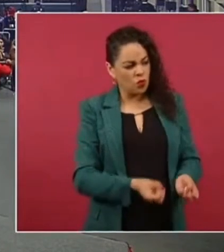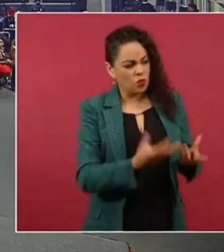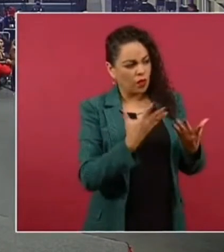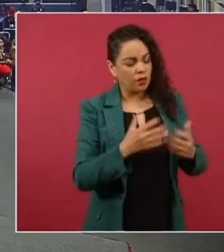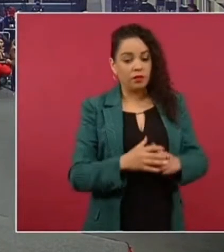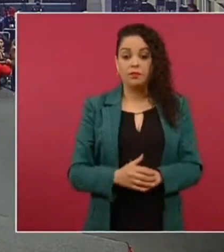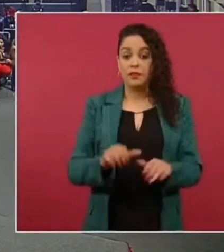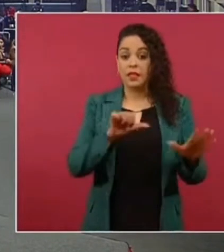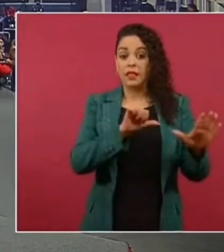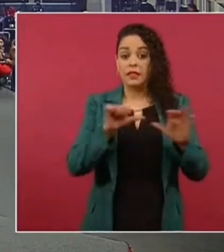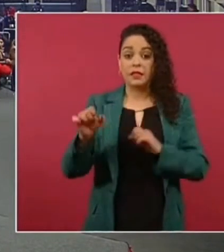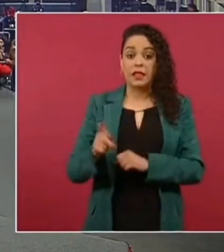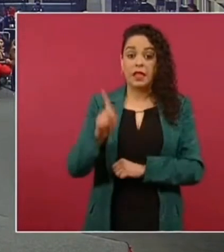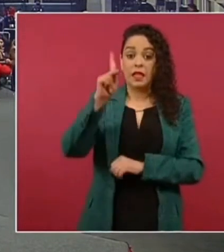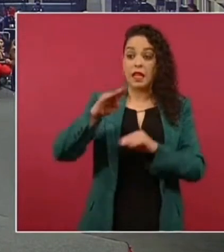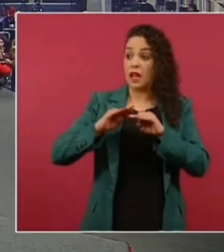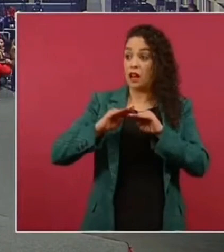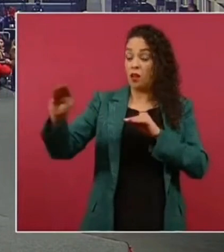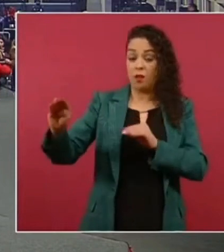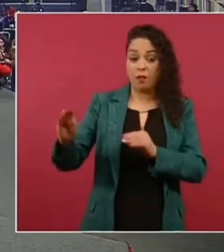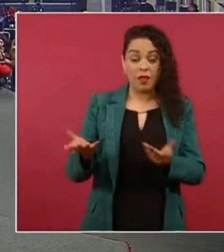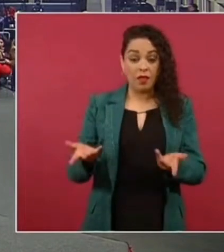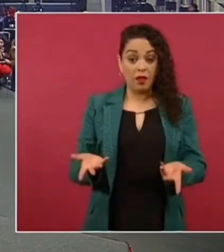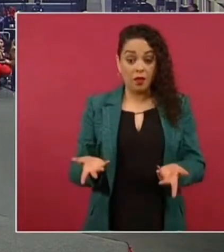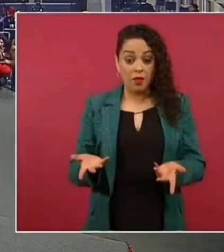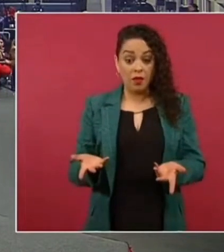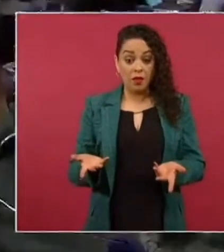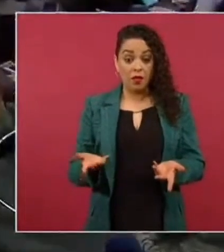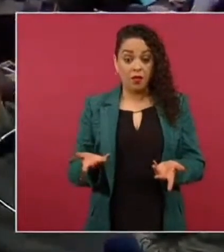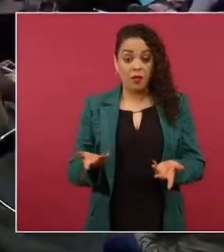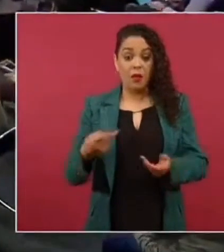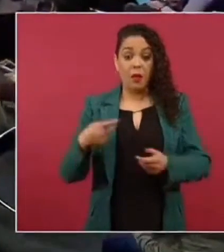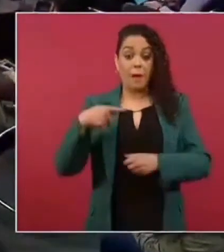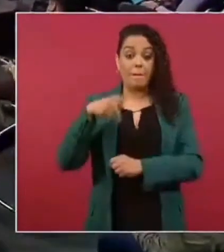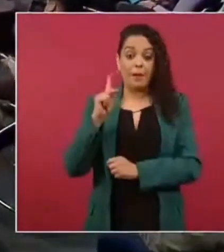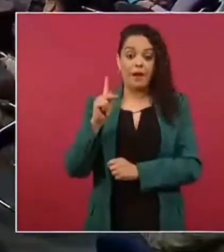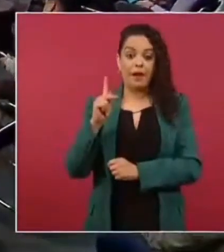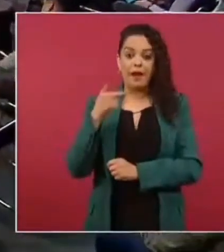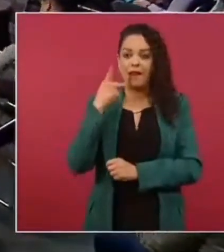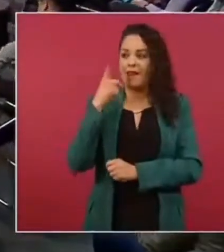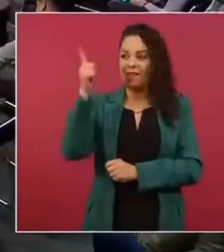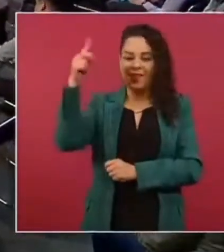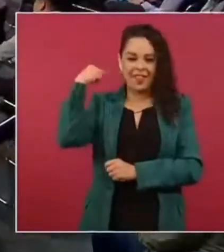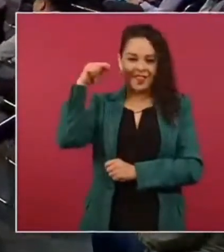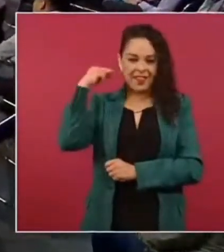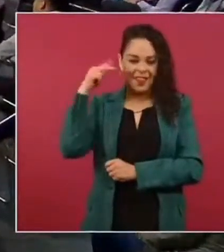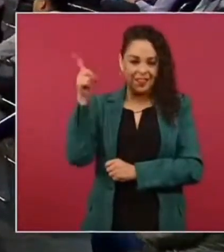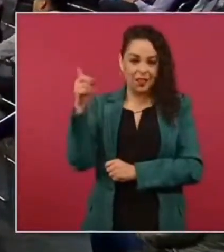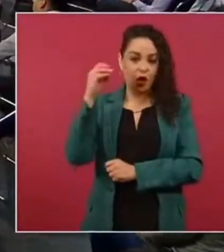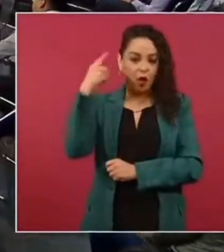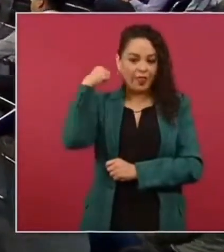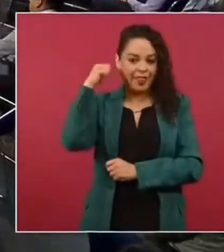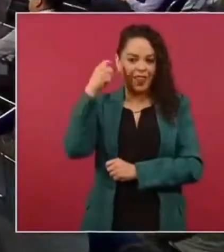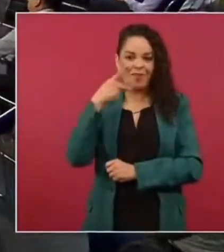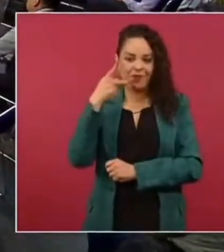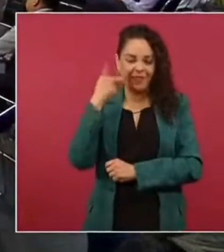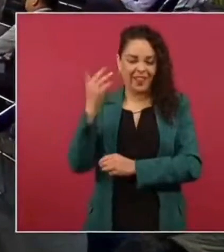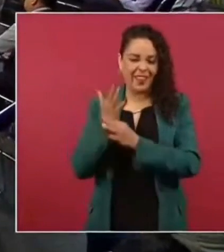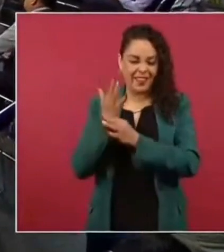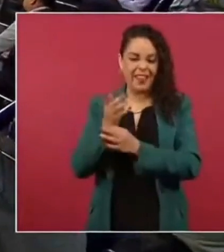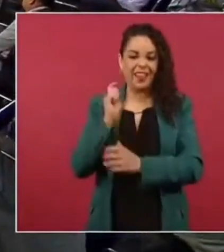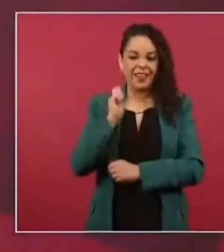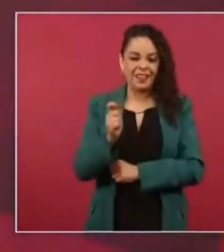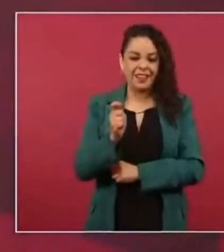pero todavía como dicen mis paisanos veracruzanos o mis paisanos tabasqueños le